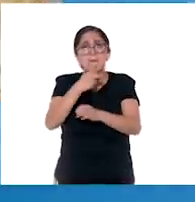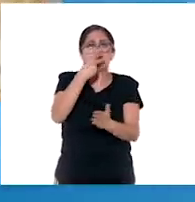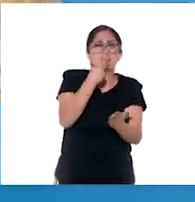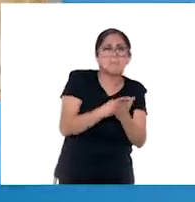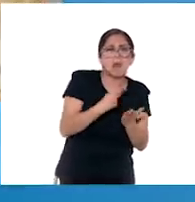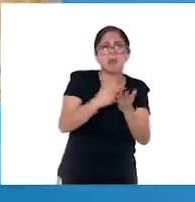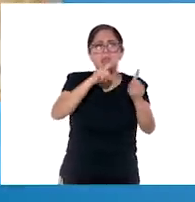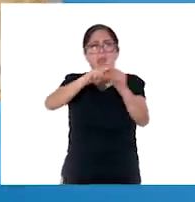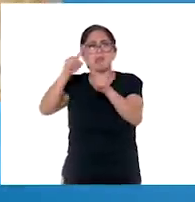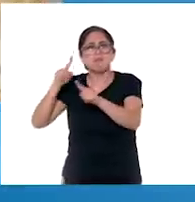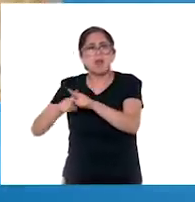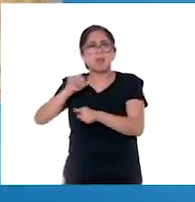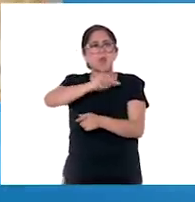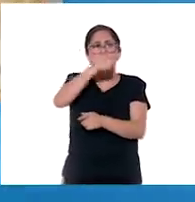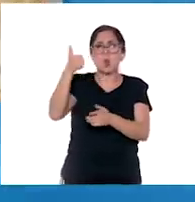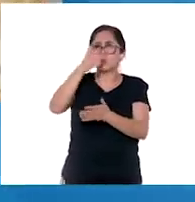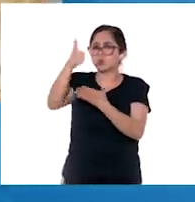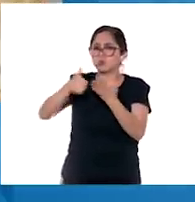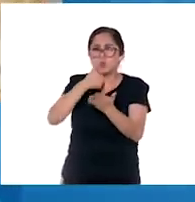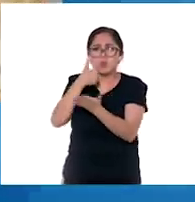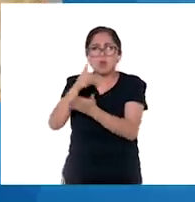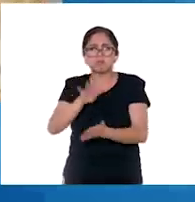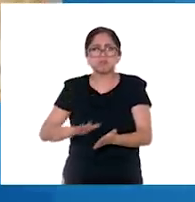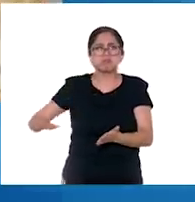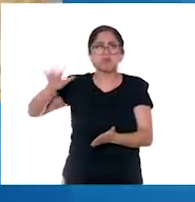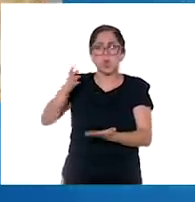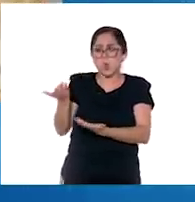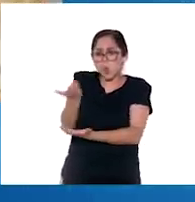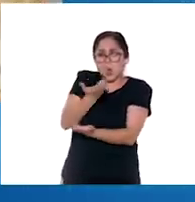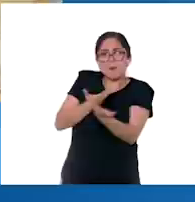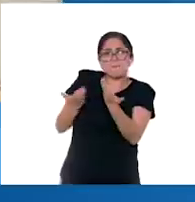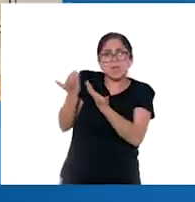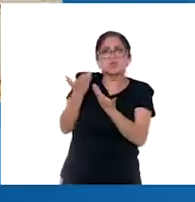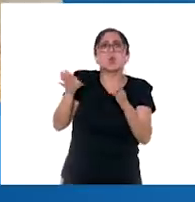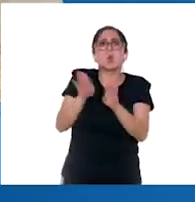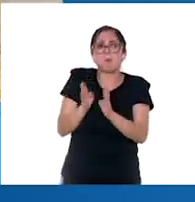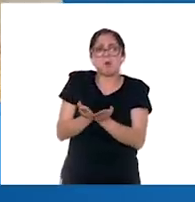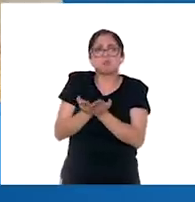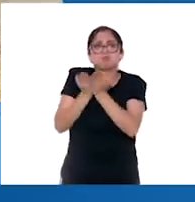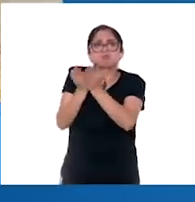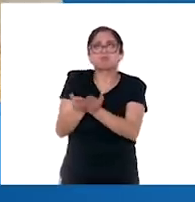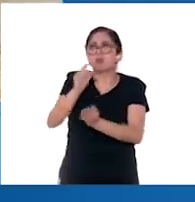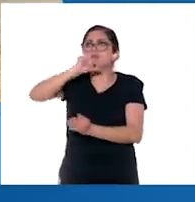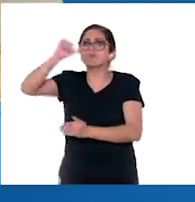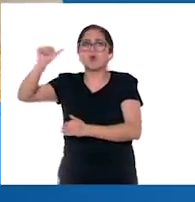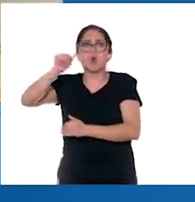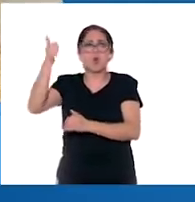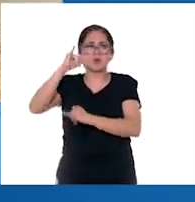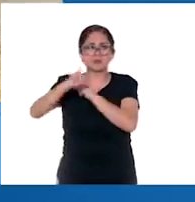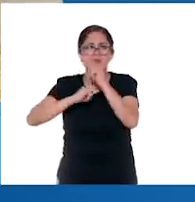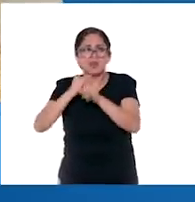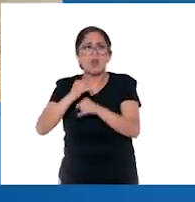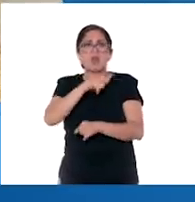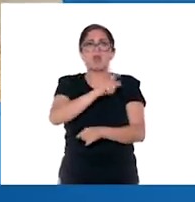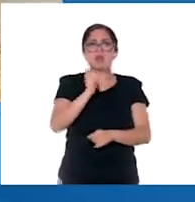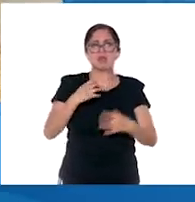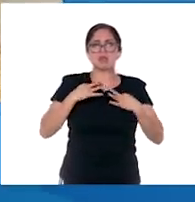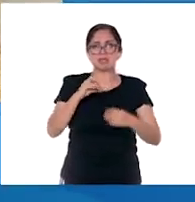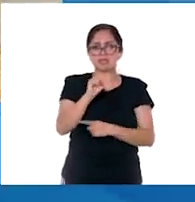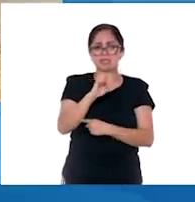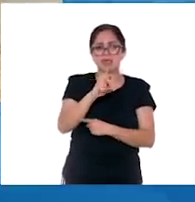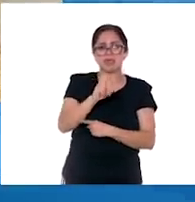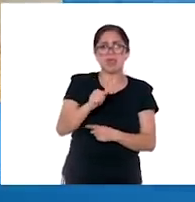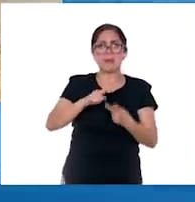llegaban a muchas ciudades del planeta, gracias al comercio internacional por vía marítima. También productos muy lujosos, como la seda, la